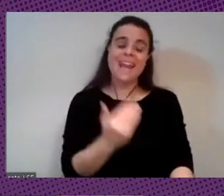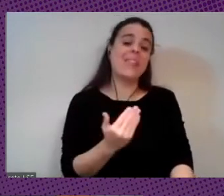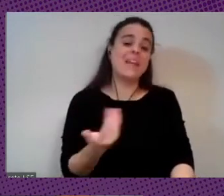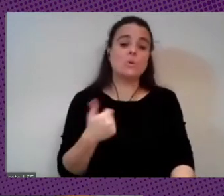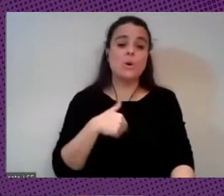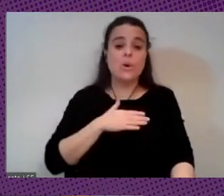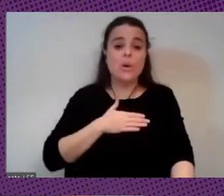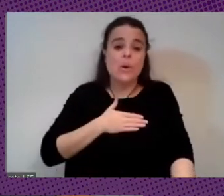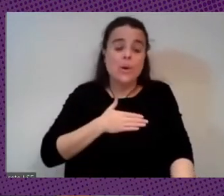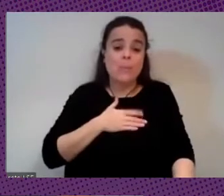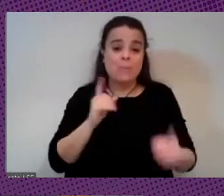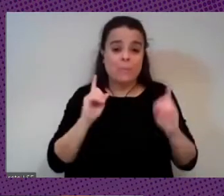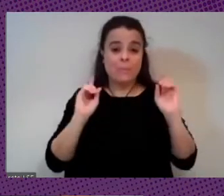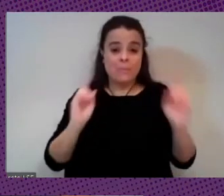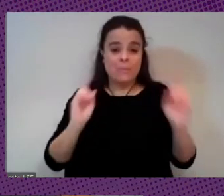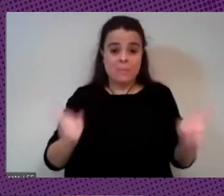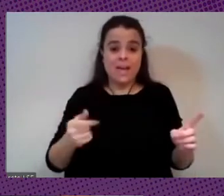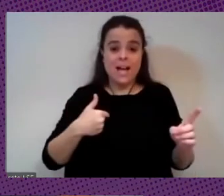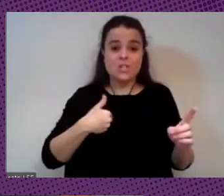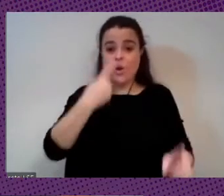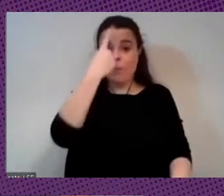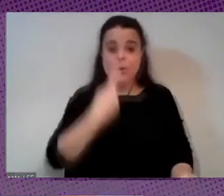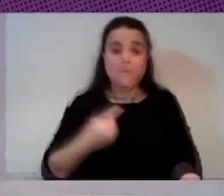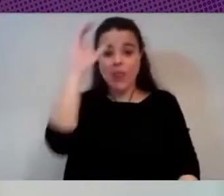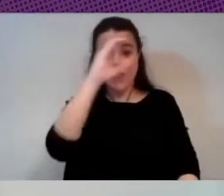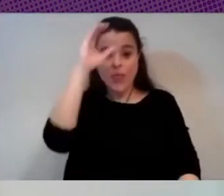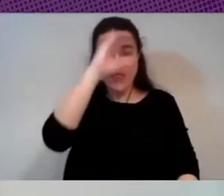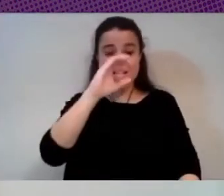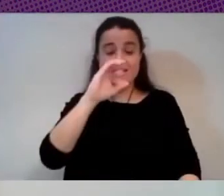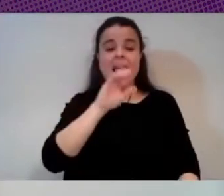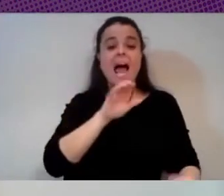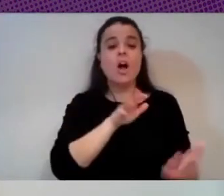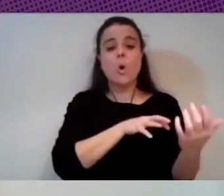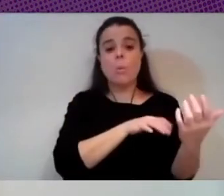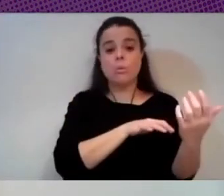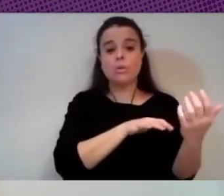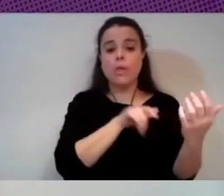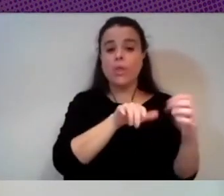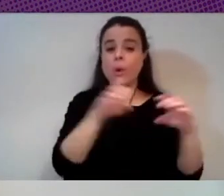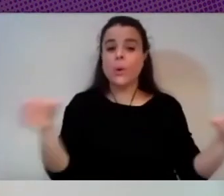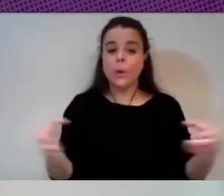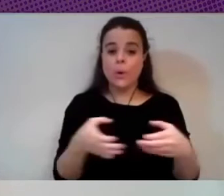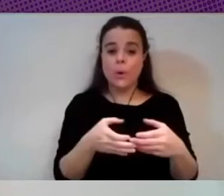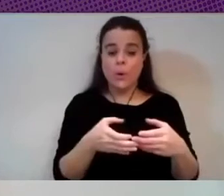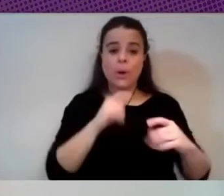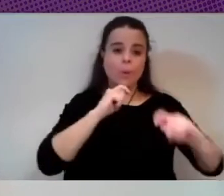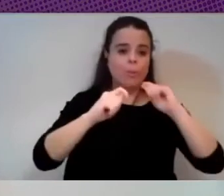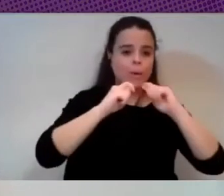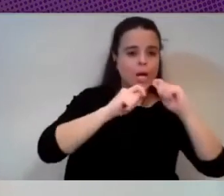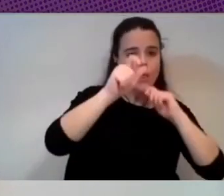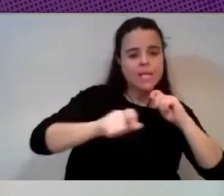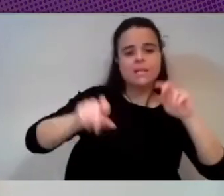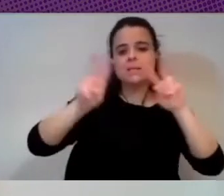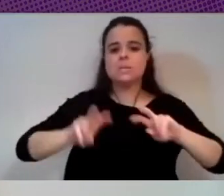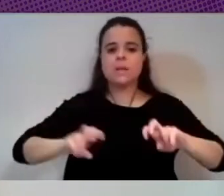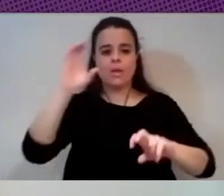caso tengo un perfil de ciencias de la computación en un grupo donde hay periodistas investigadores en ciencias sociales